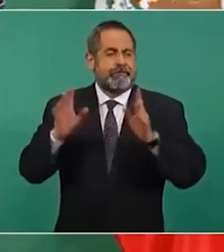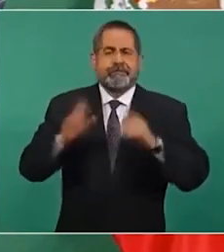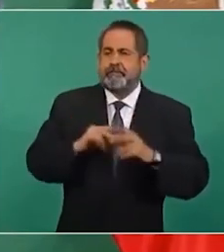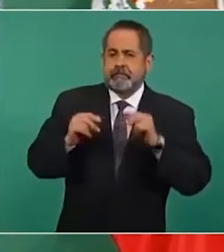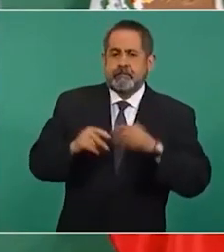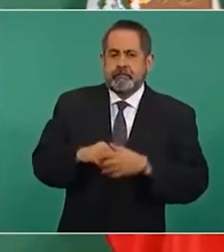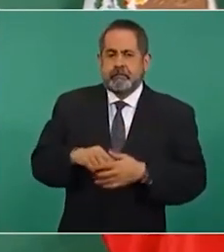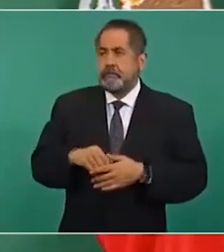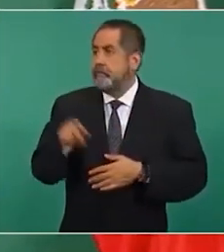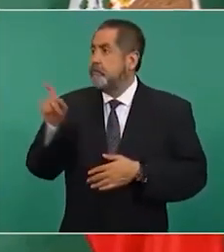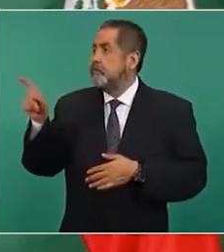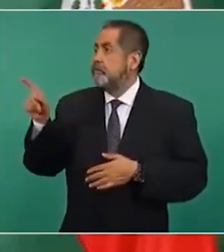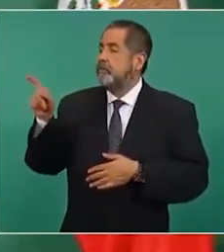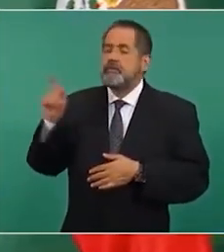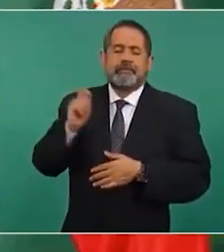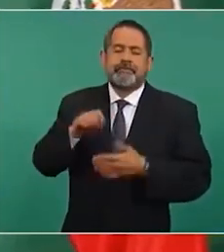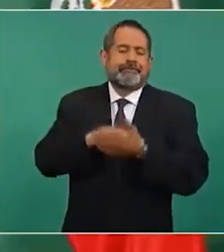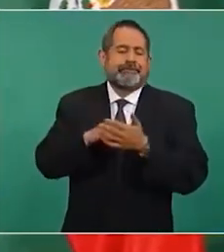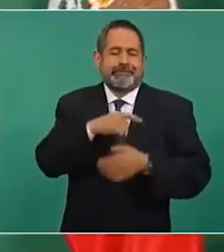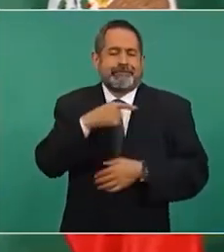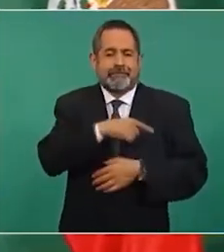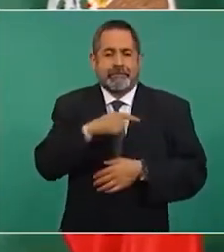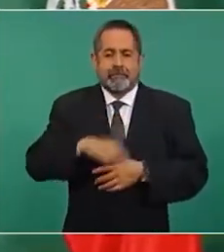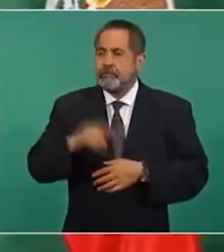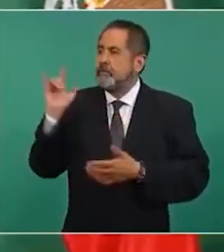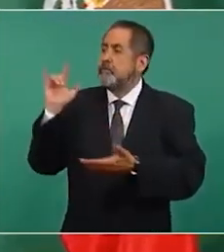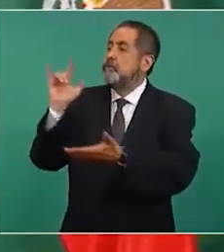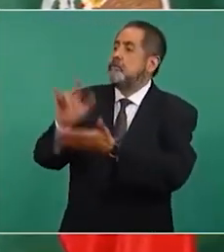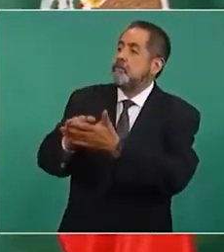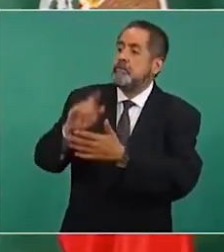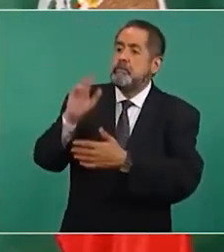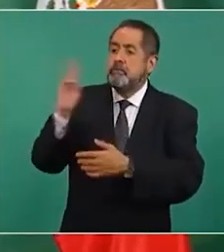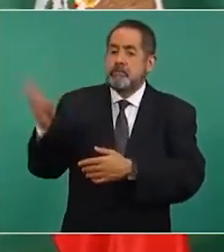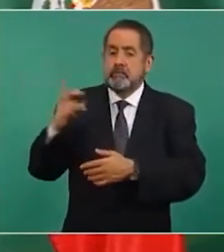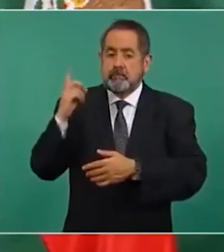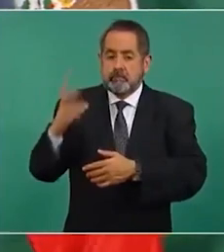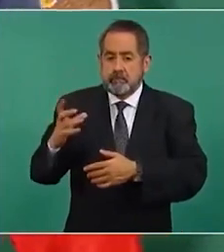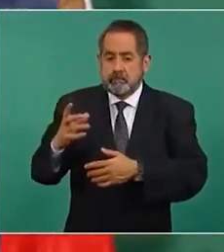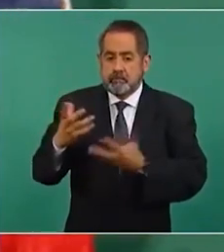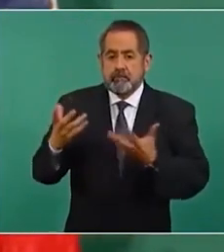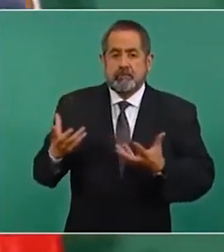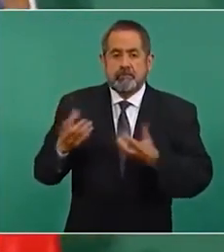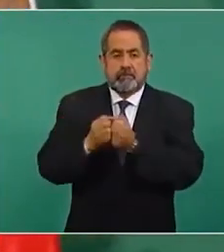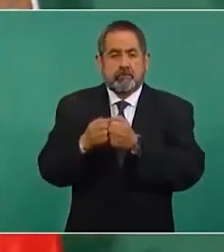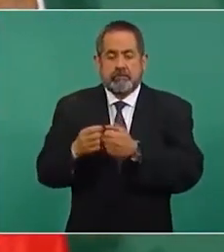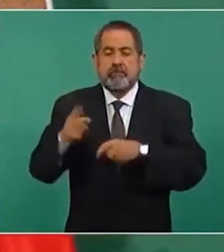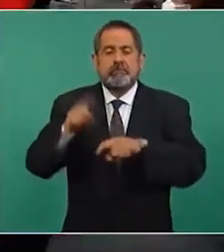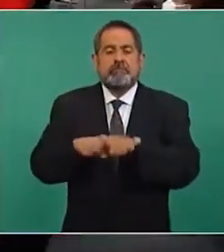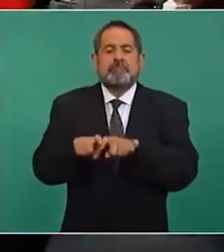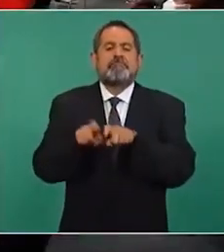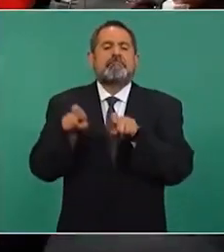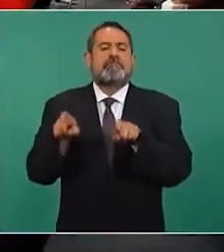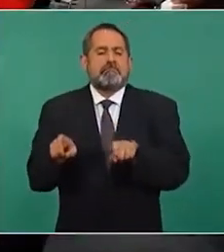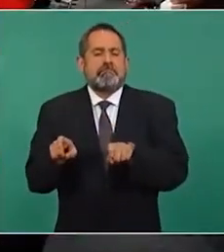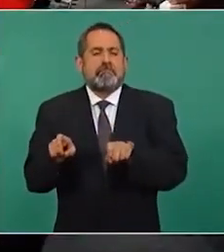que porque llegué a Washington me senté con las piernas abiertas